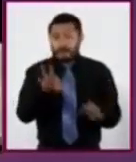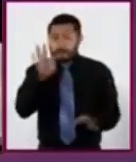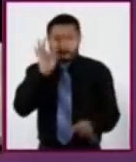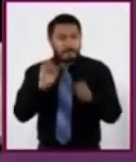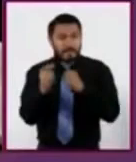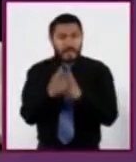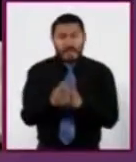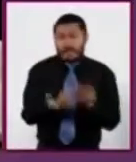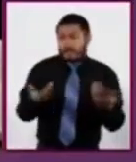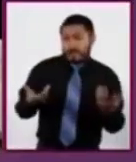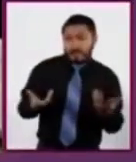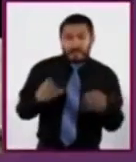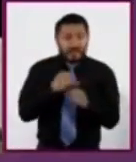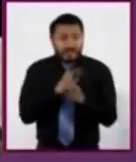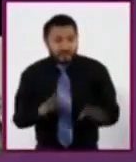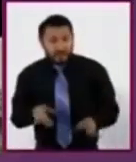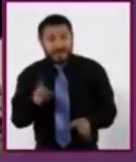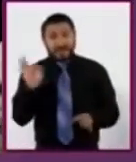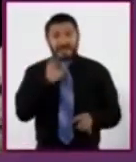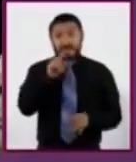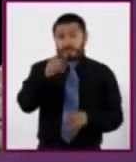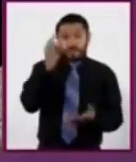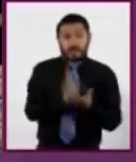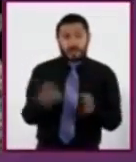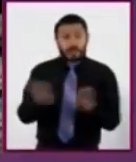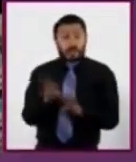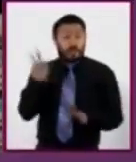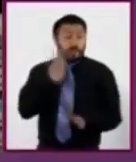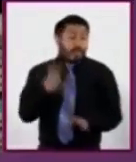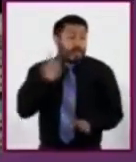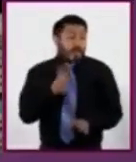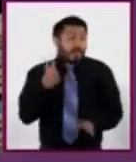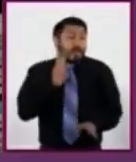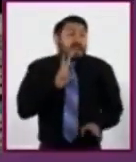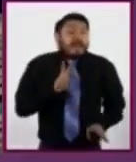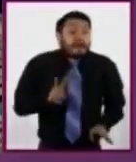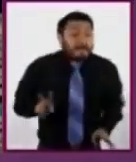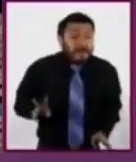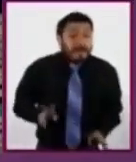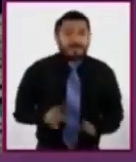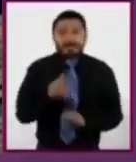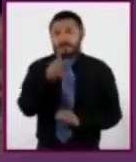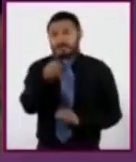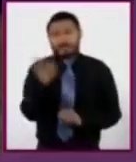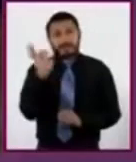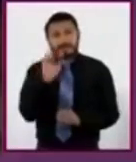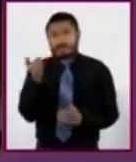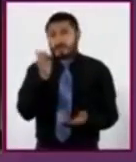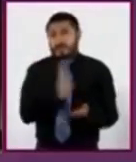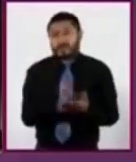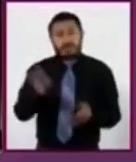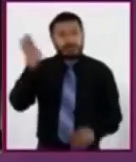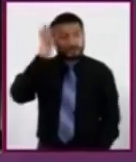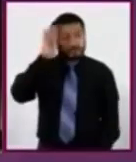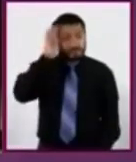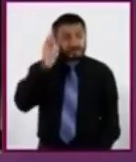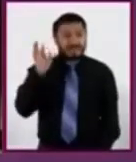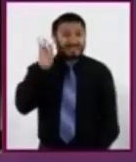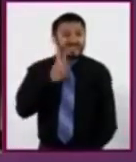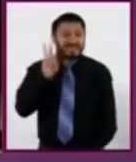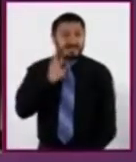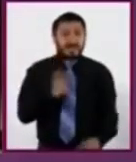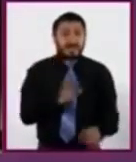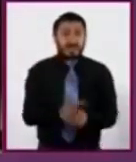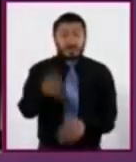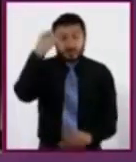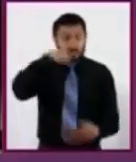intuición, quizás solo te ayude a justificar una decisión tomada desde el sentimiento o la percepción. Ahora, estás